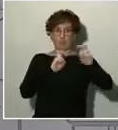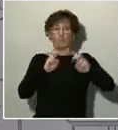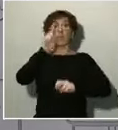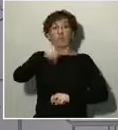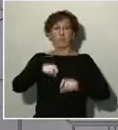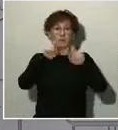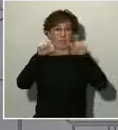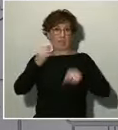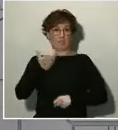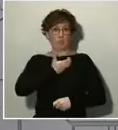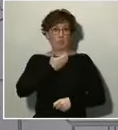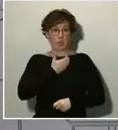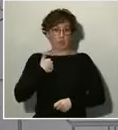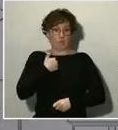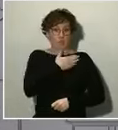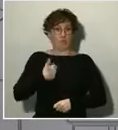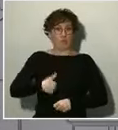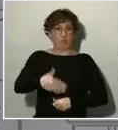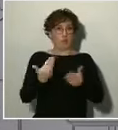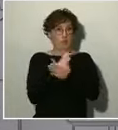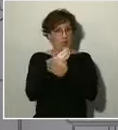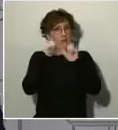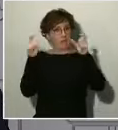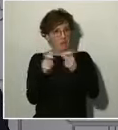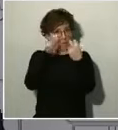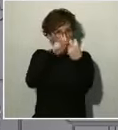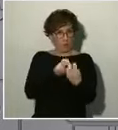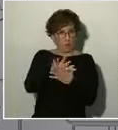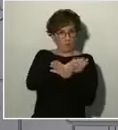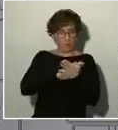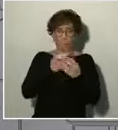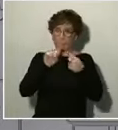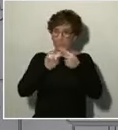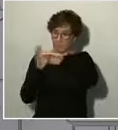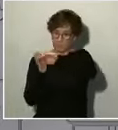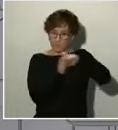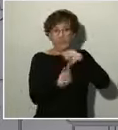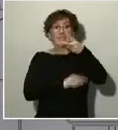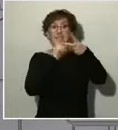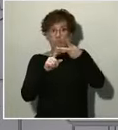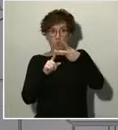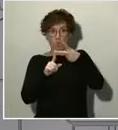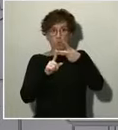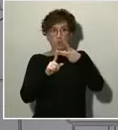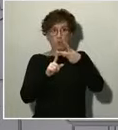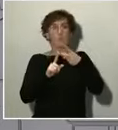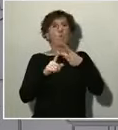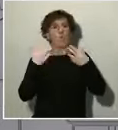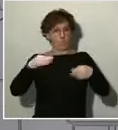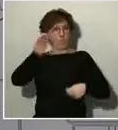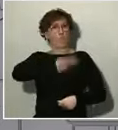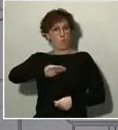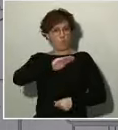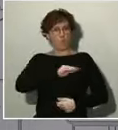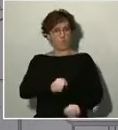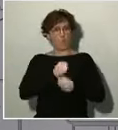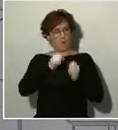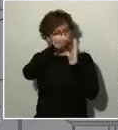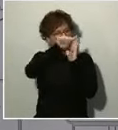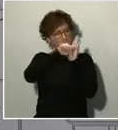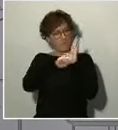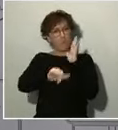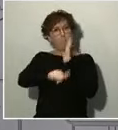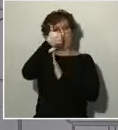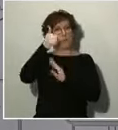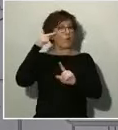en los próximos días. En segundo lugar, hemos aprobado un potente conjunto de medidas destinado a reforzar